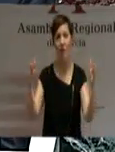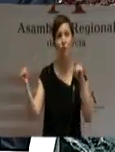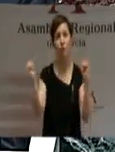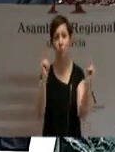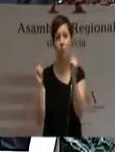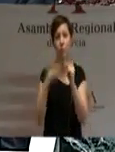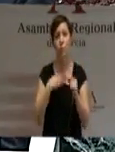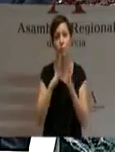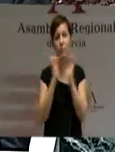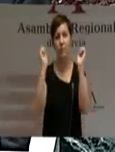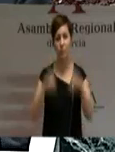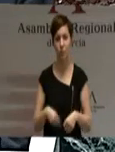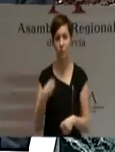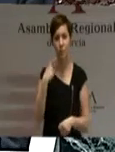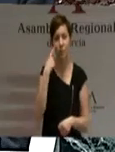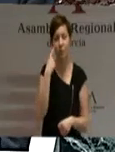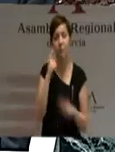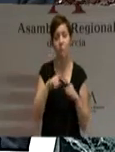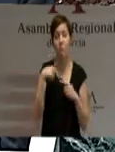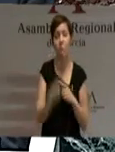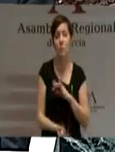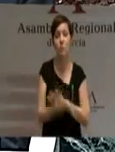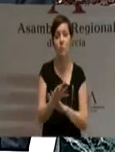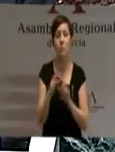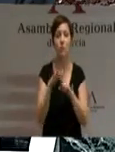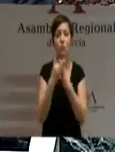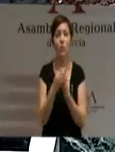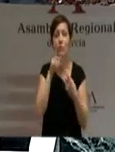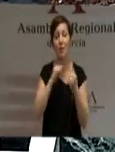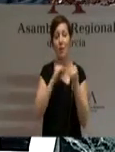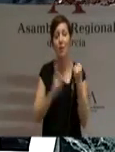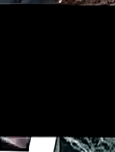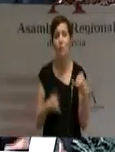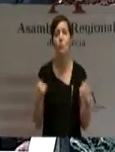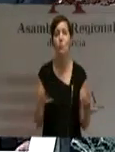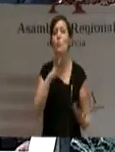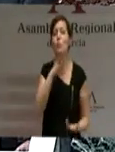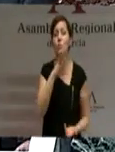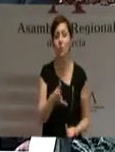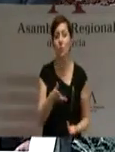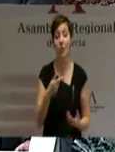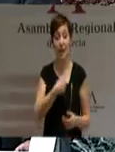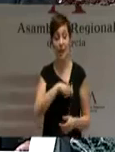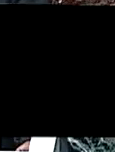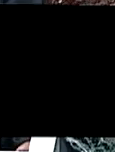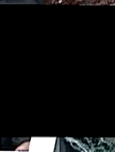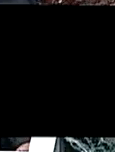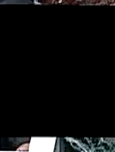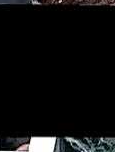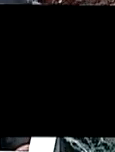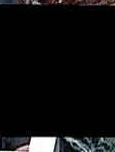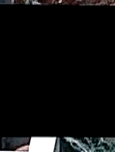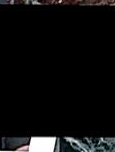trasciende los aspectos, sin embargo, eventuales de la realidad de la crisis. Pues la España de las autonomías nace con la Constitución de